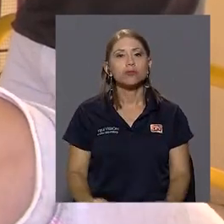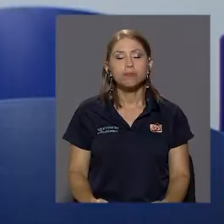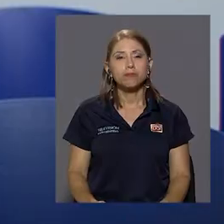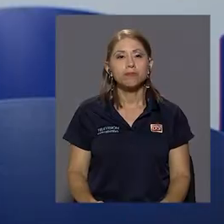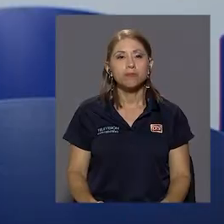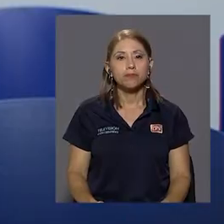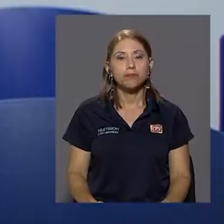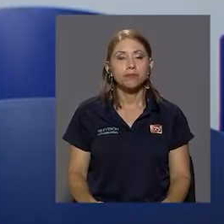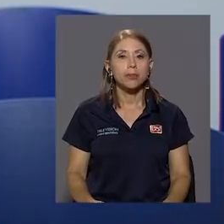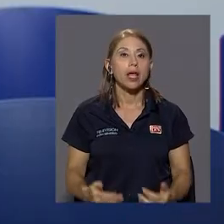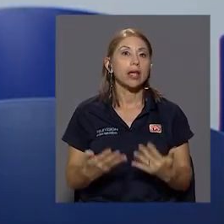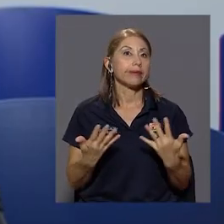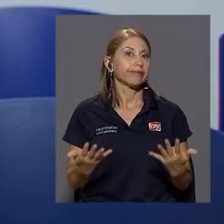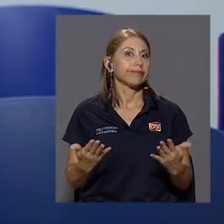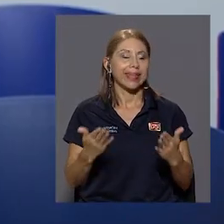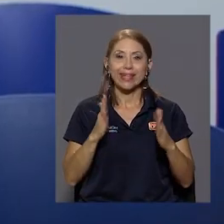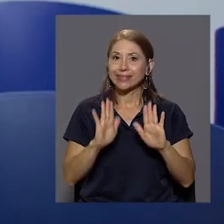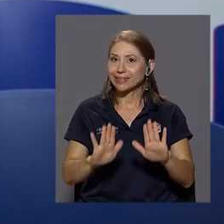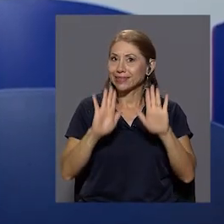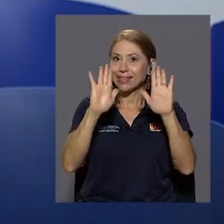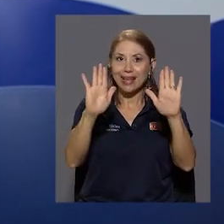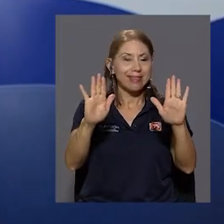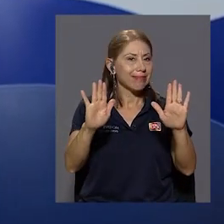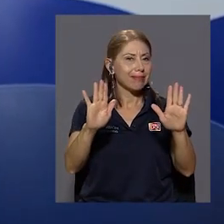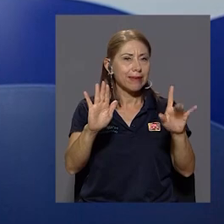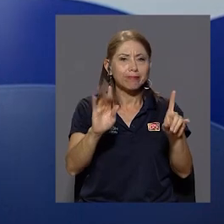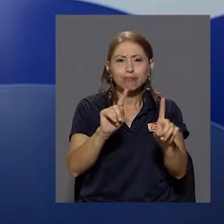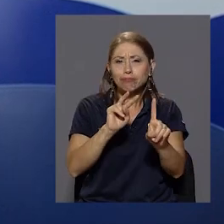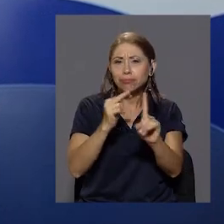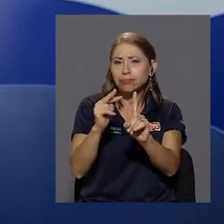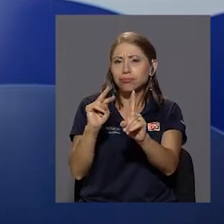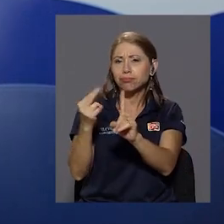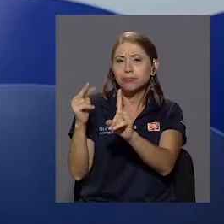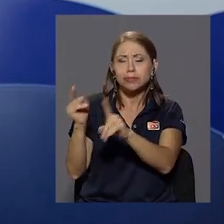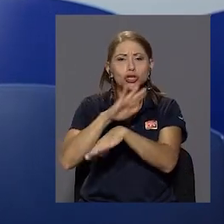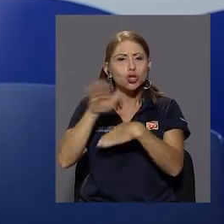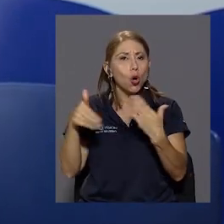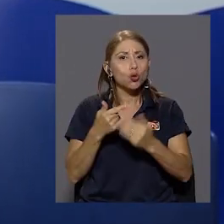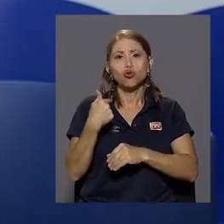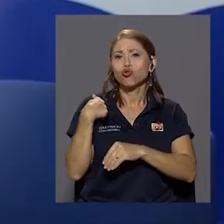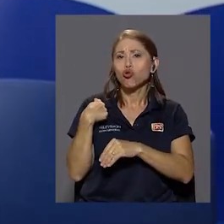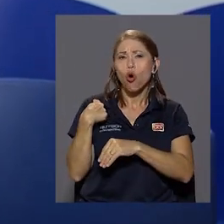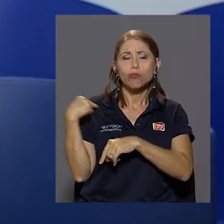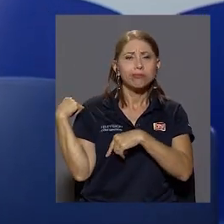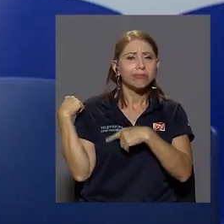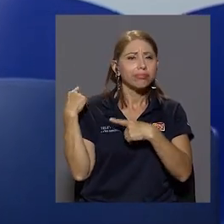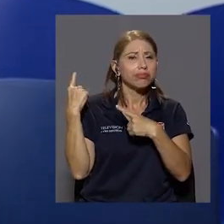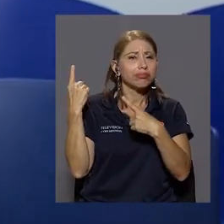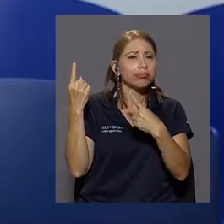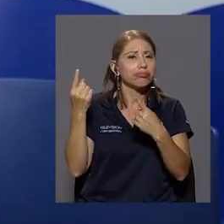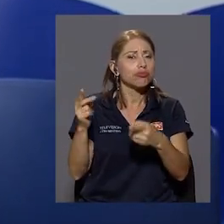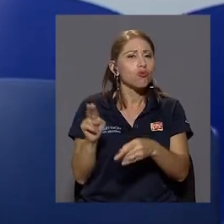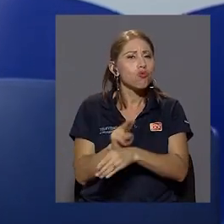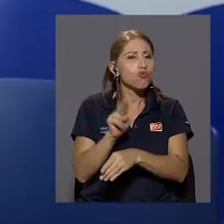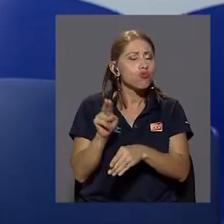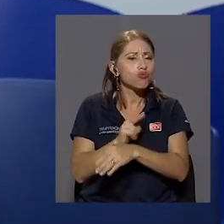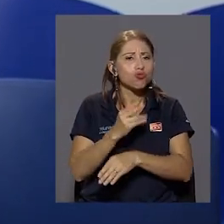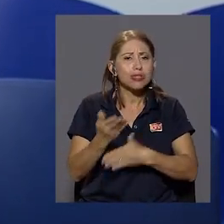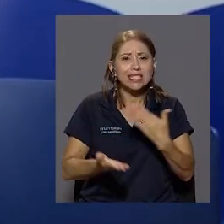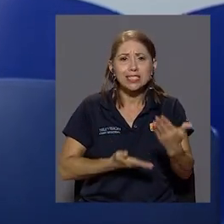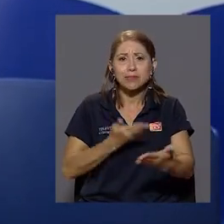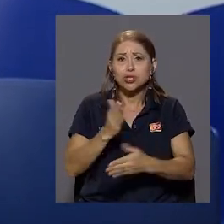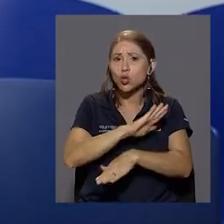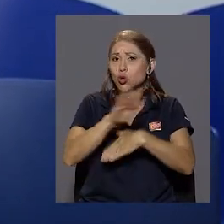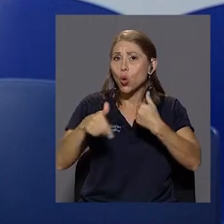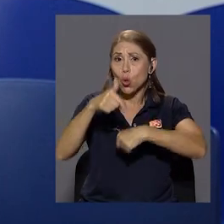La atención es excelente desde todos los puntos de vista yo he sido usuario durante el